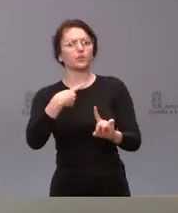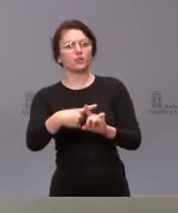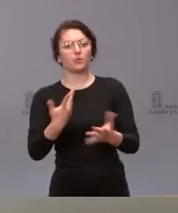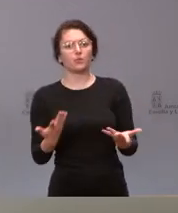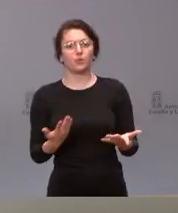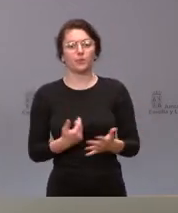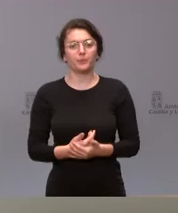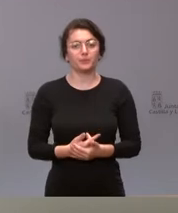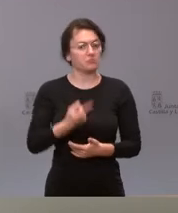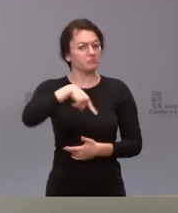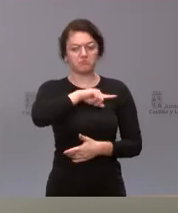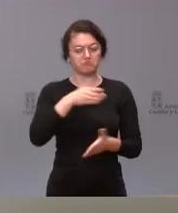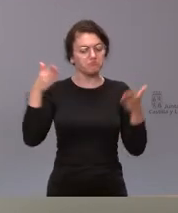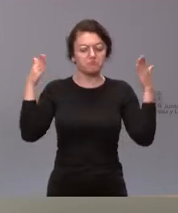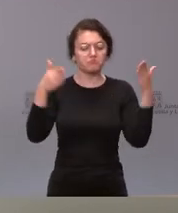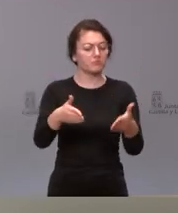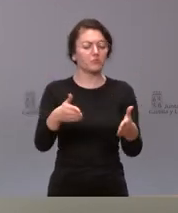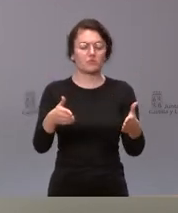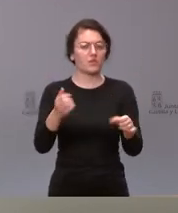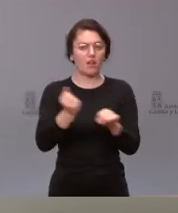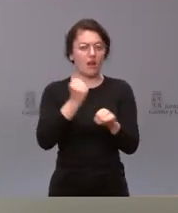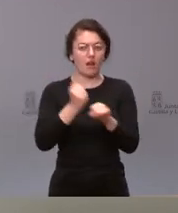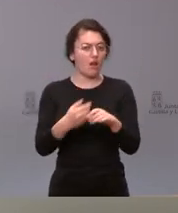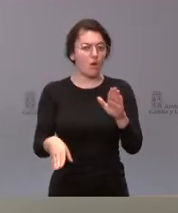vamos a incidir y en donde vamos a seguir trabajando activamente